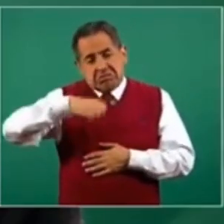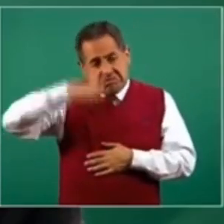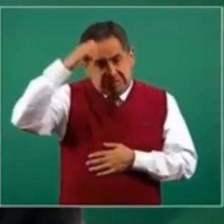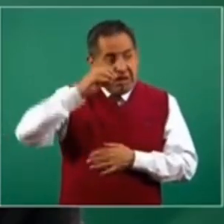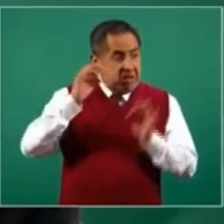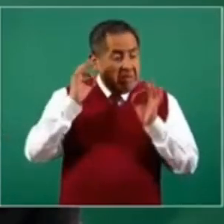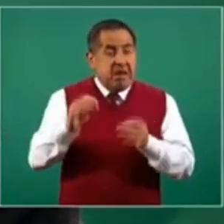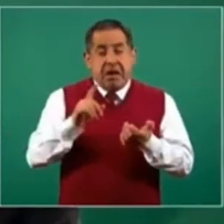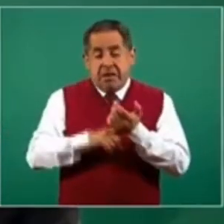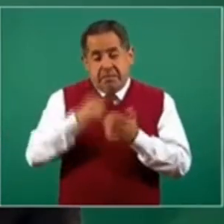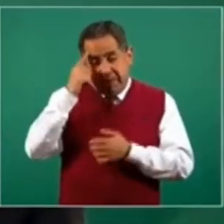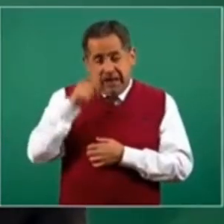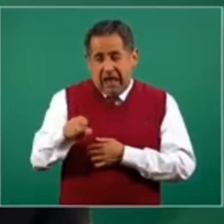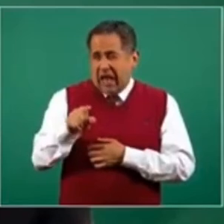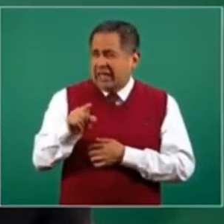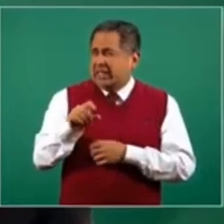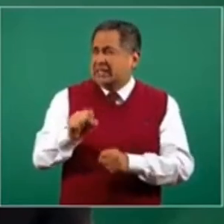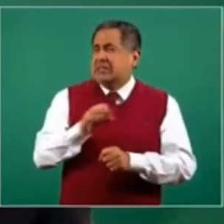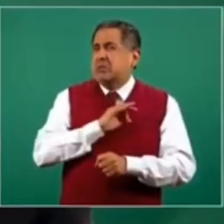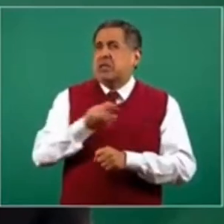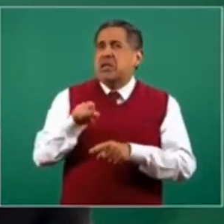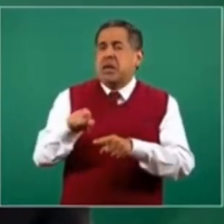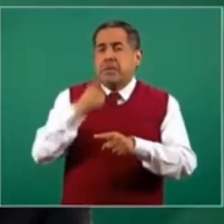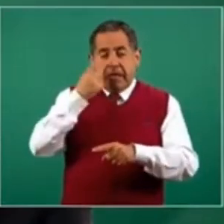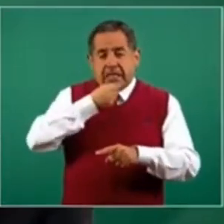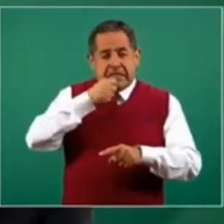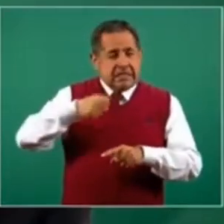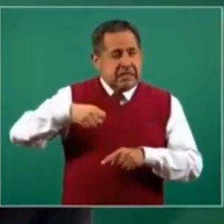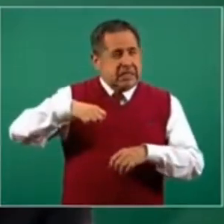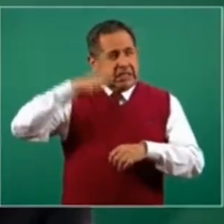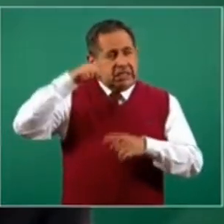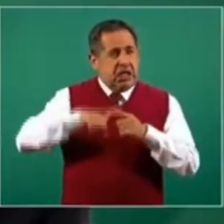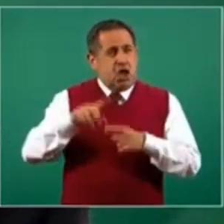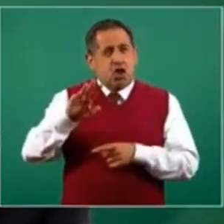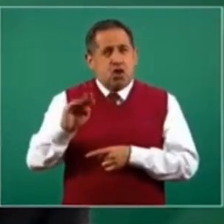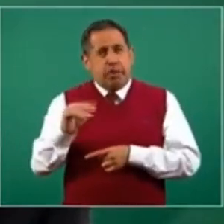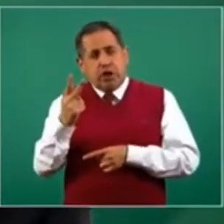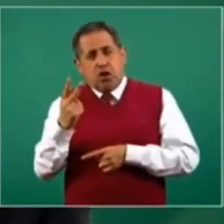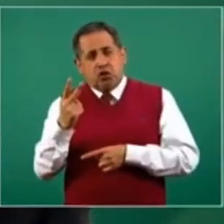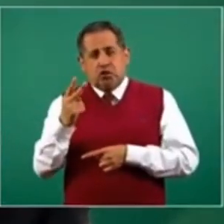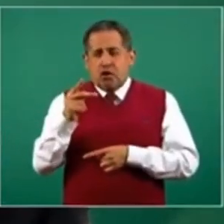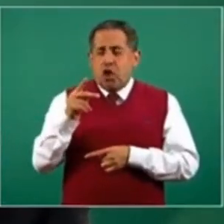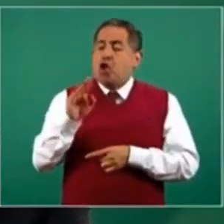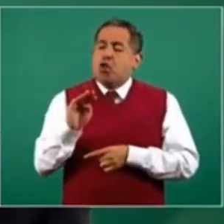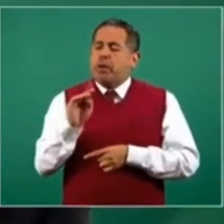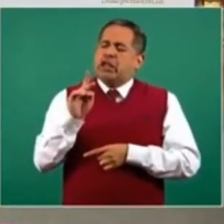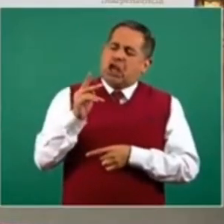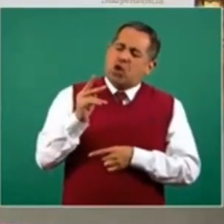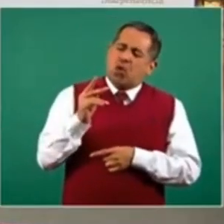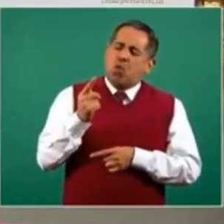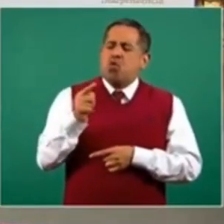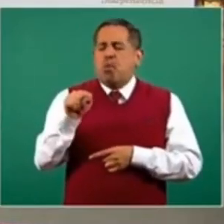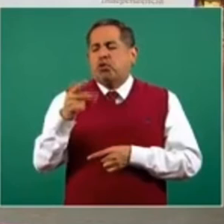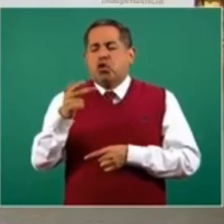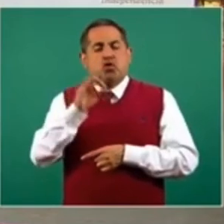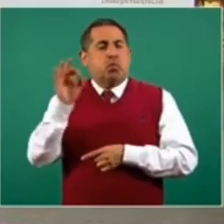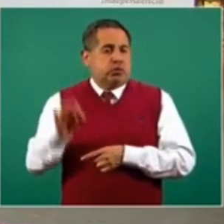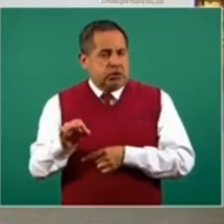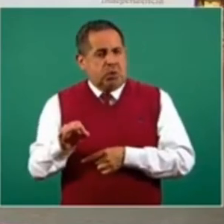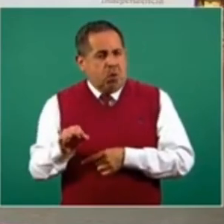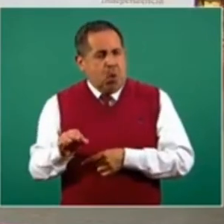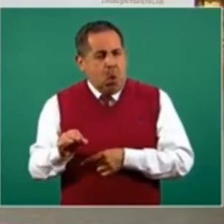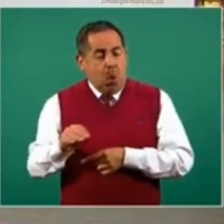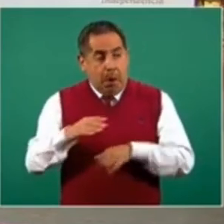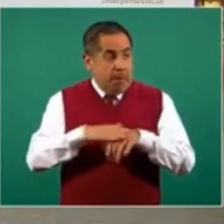tiene una eficacia, de hecho, cercana al igual, 92 por ciento, 91.8 por ciento. Protege contra las